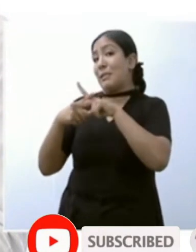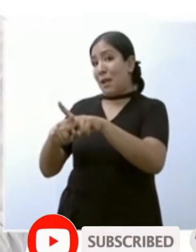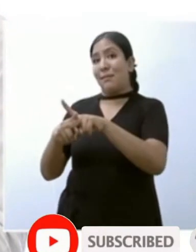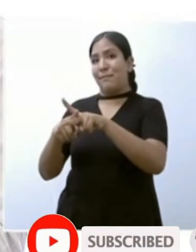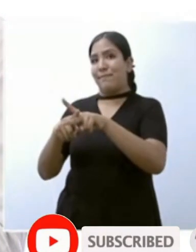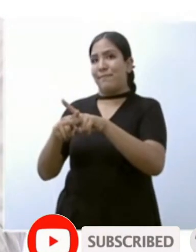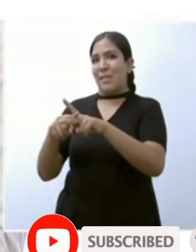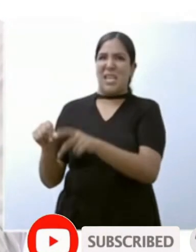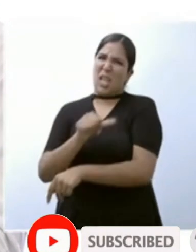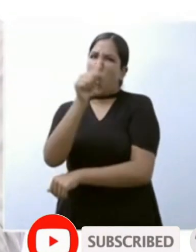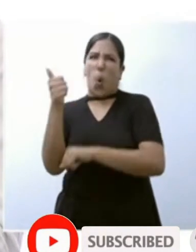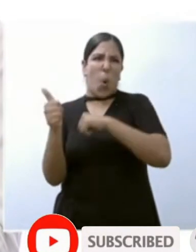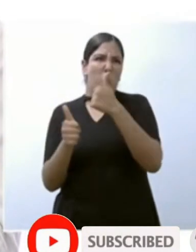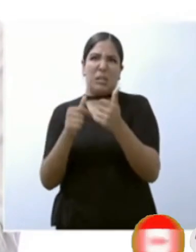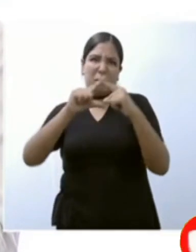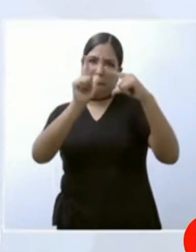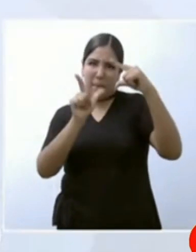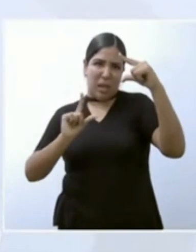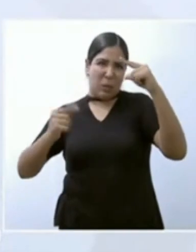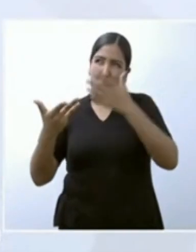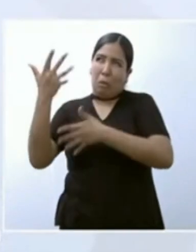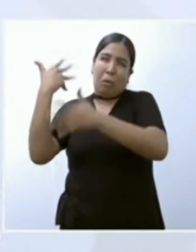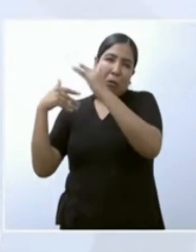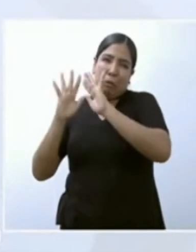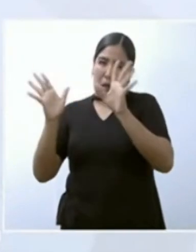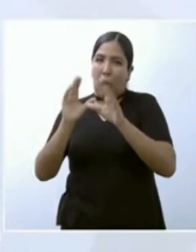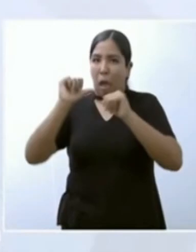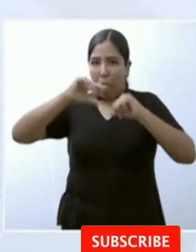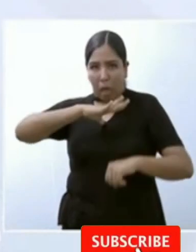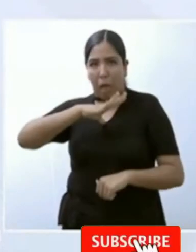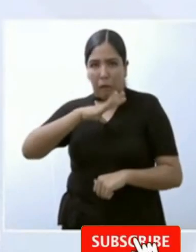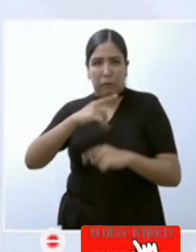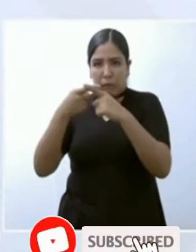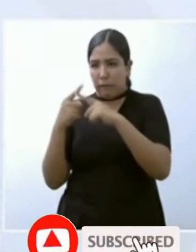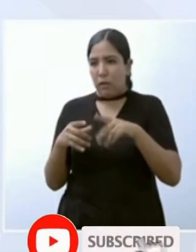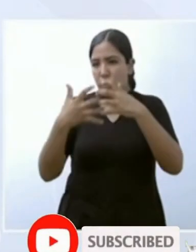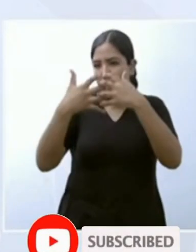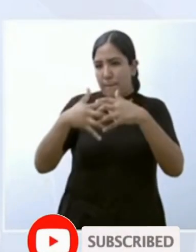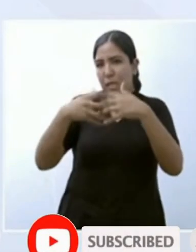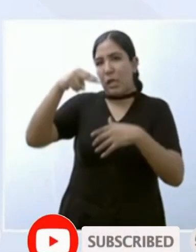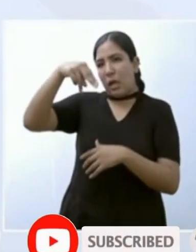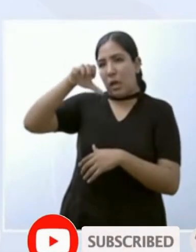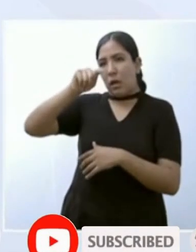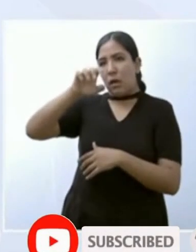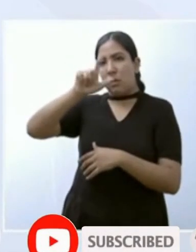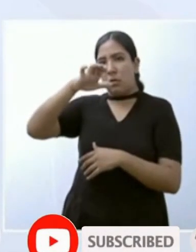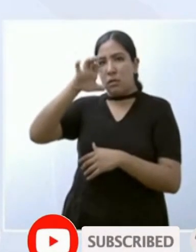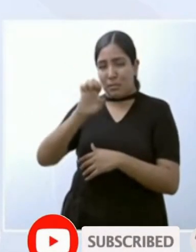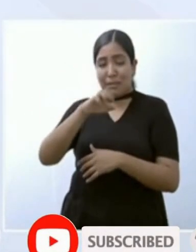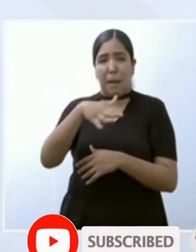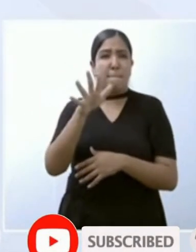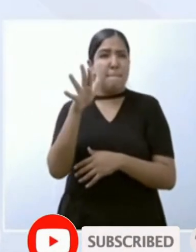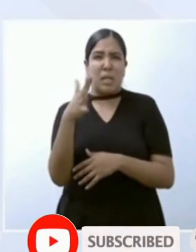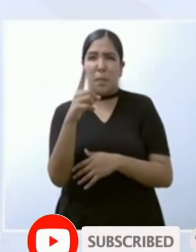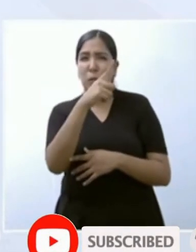existen en el país desde hace años plantas de Nestlé a cerca de 100